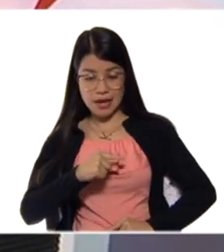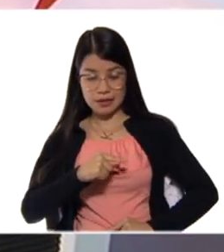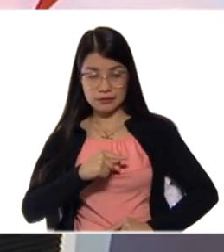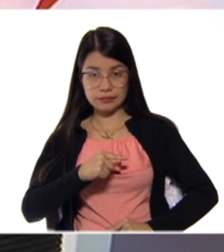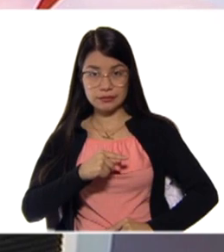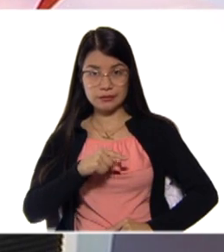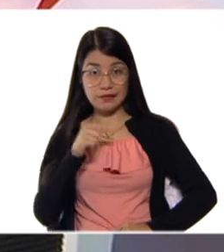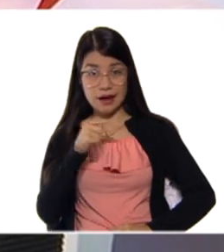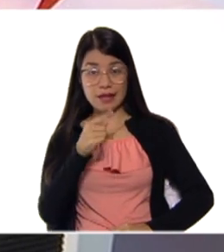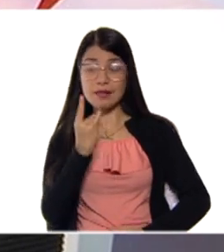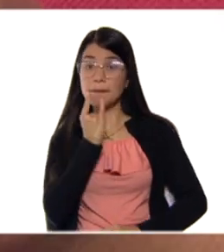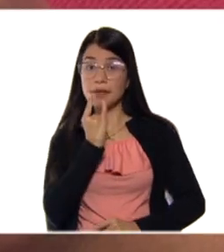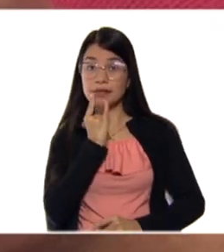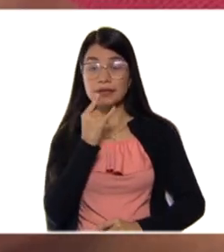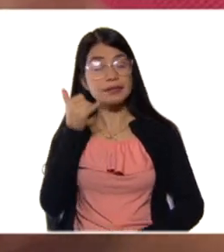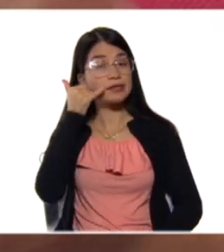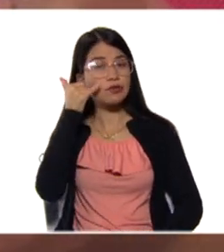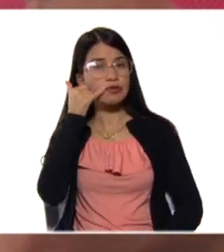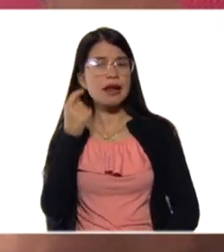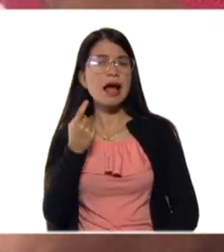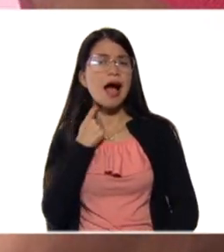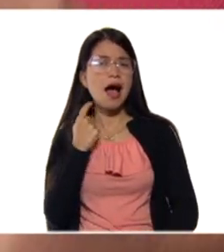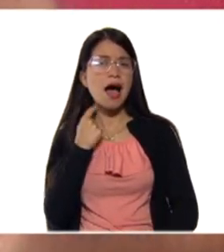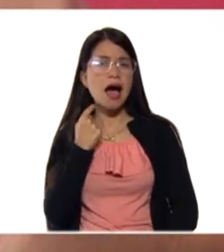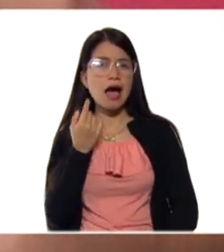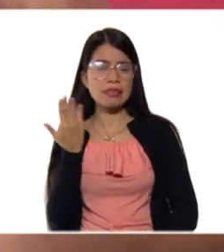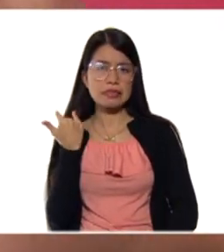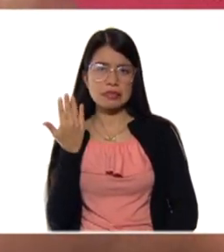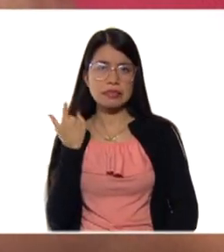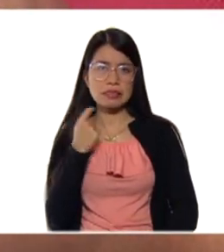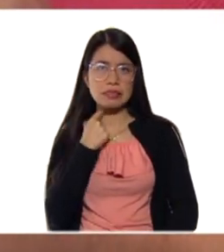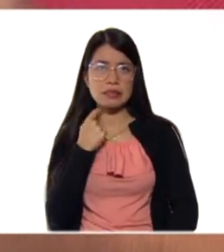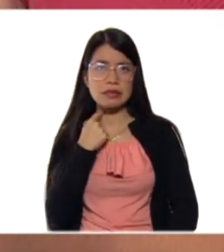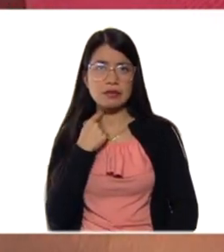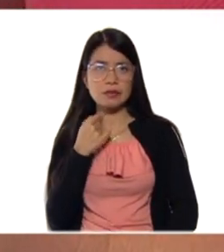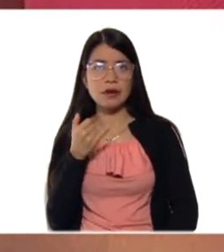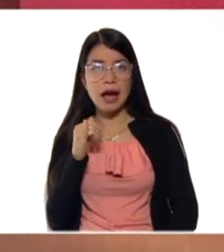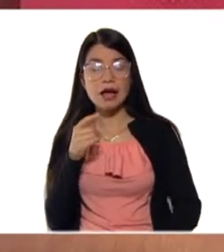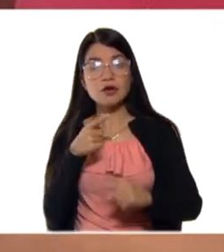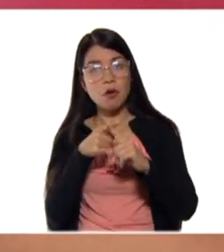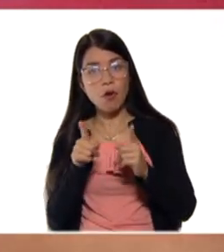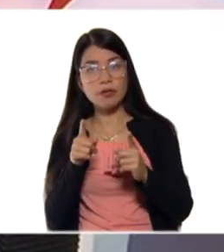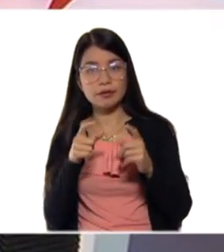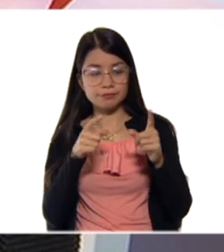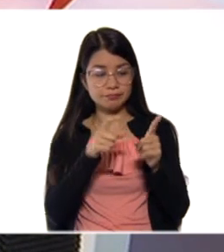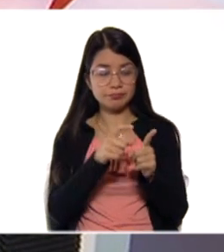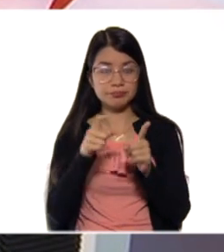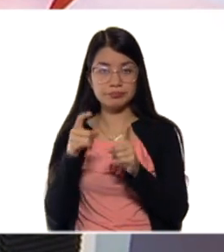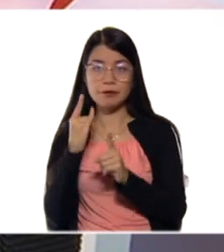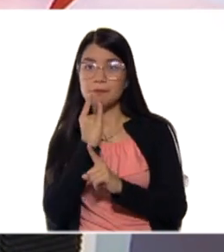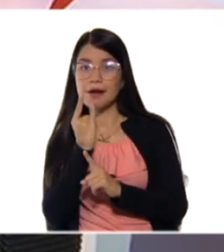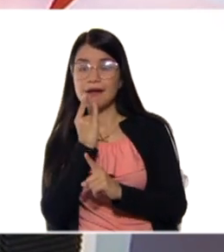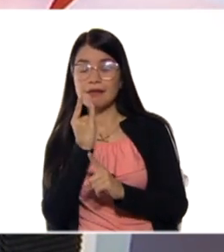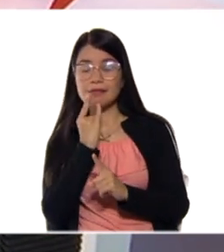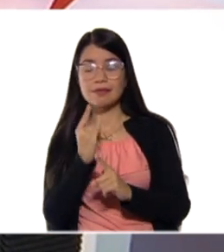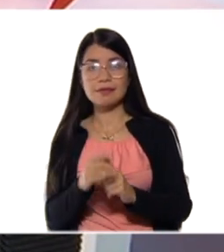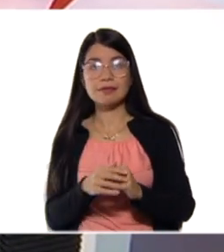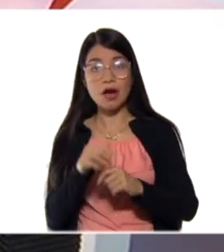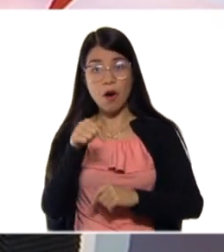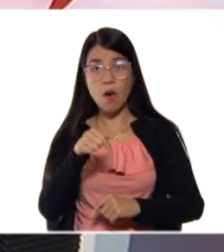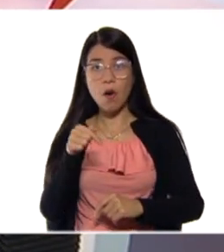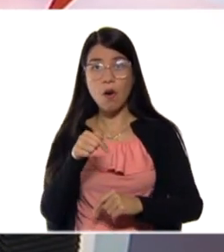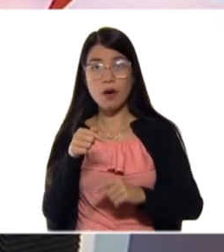de un celular bastante viejo. Aquí tenemos otra, ¿sí? Pero, las baterías hoy en día